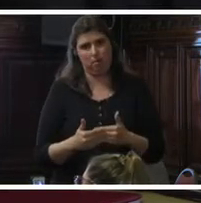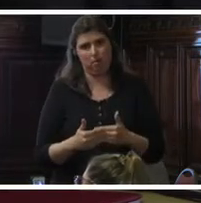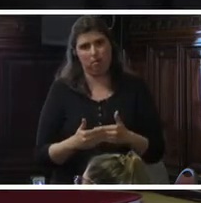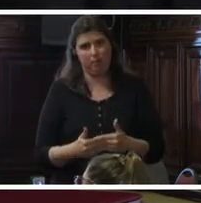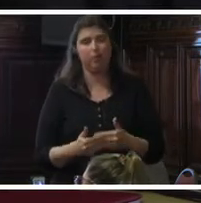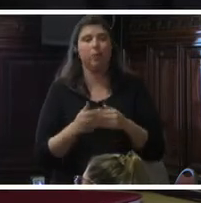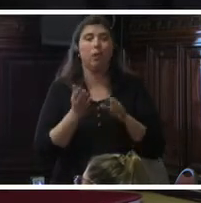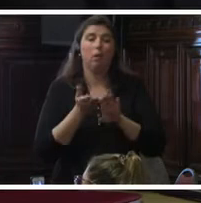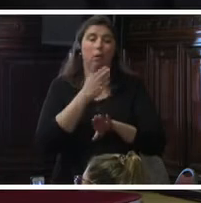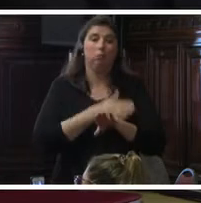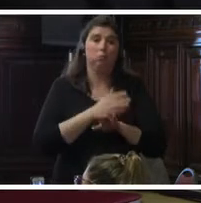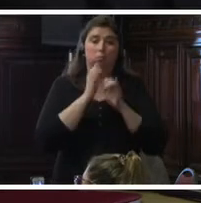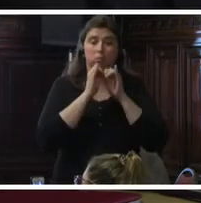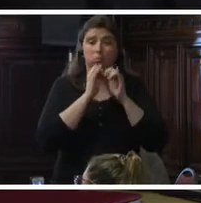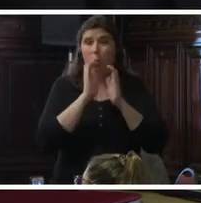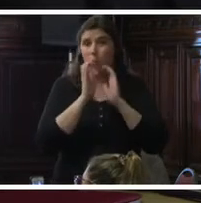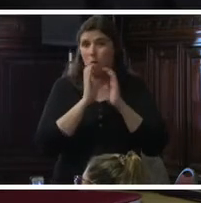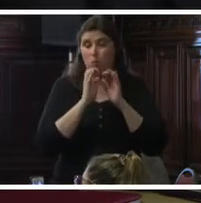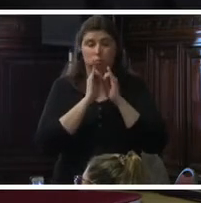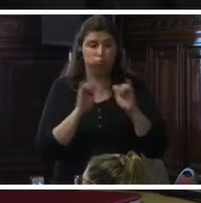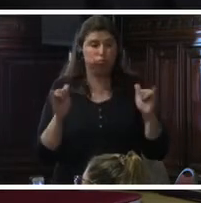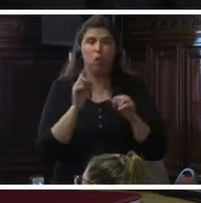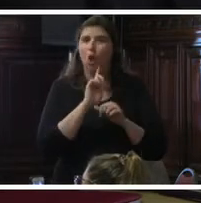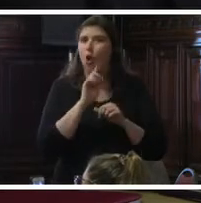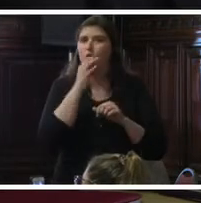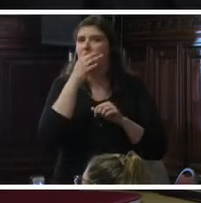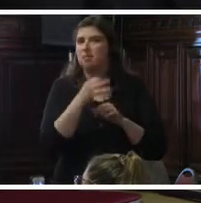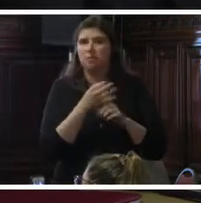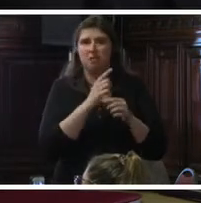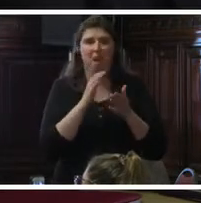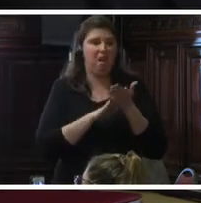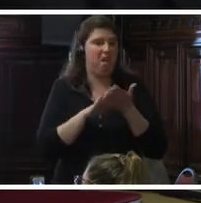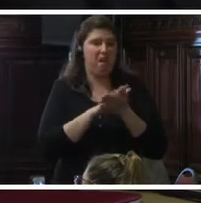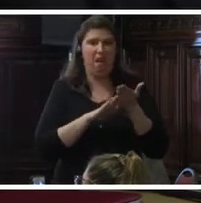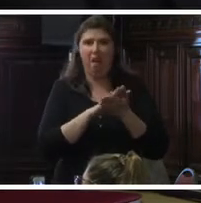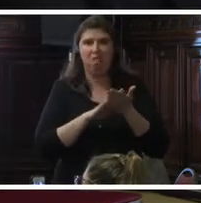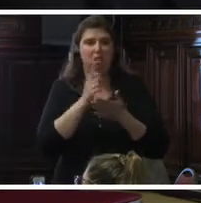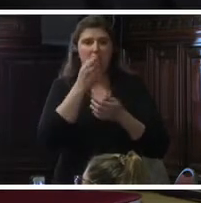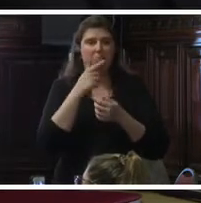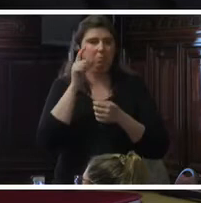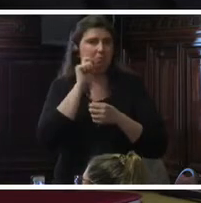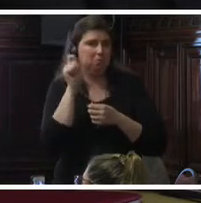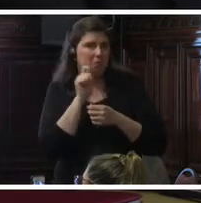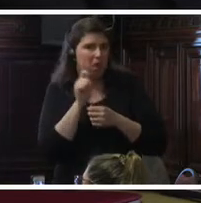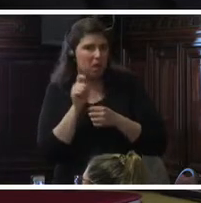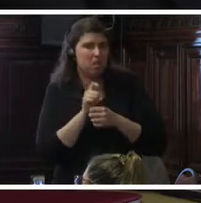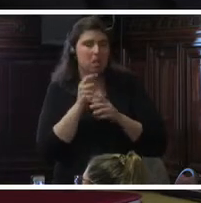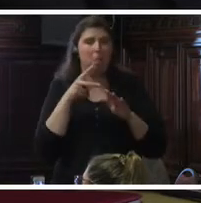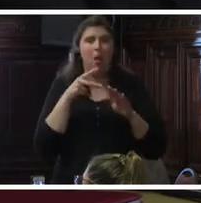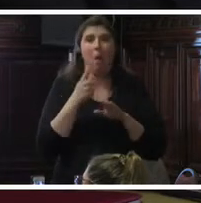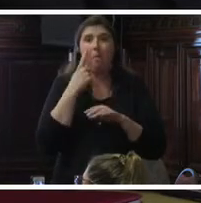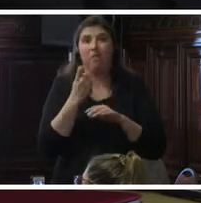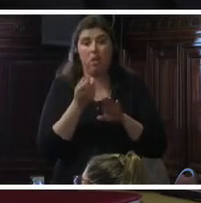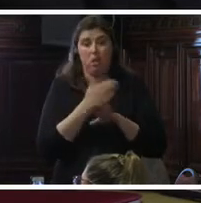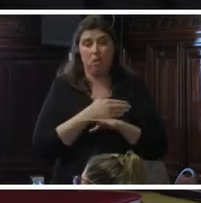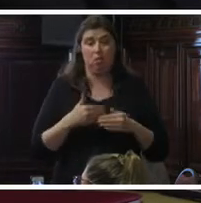comunicativas ni en las de las escuelas se mencionaba la anticoncepción o la anticoncepción de emergencia. A diferencia de las acciones contra el